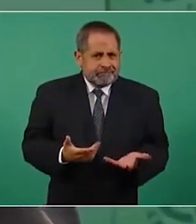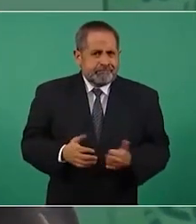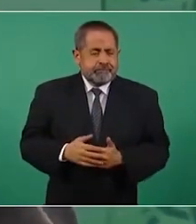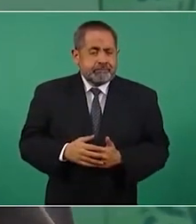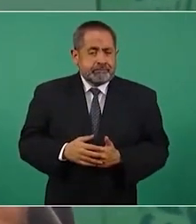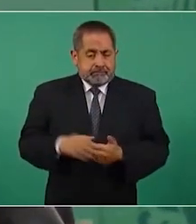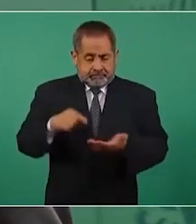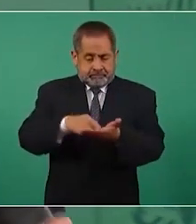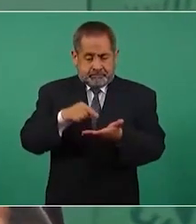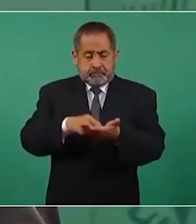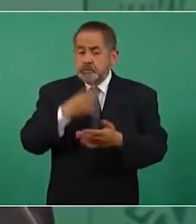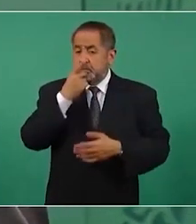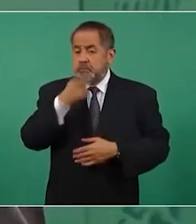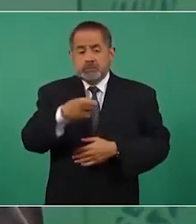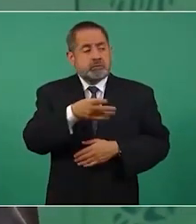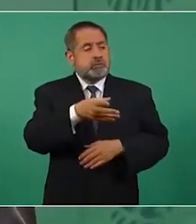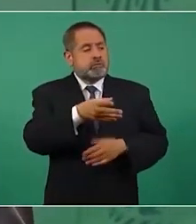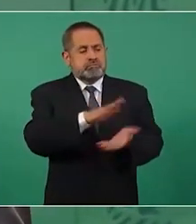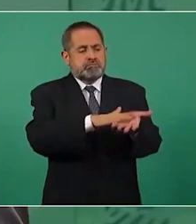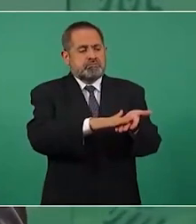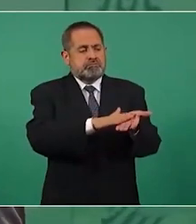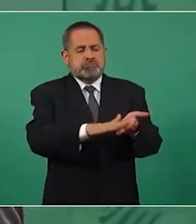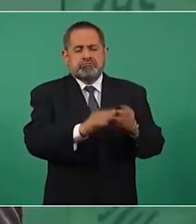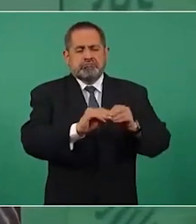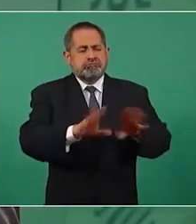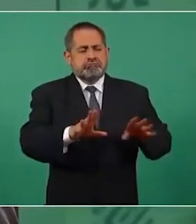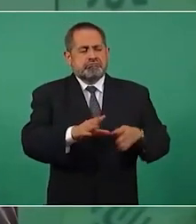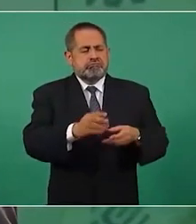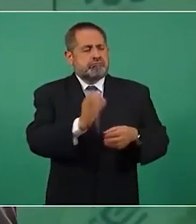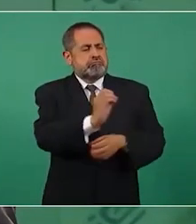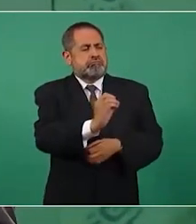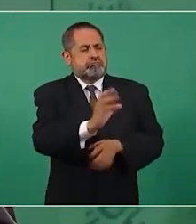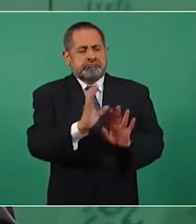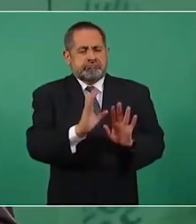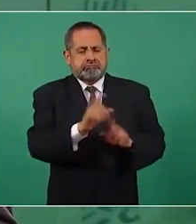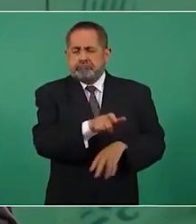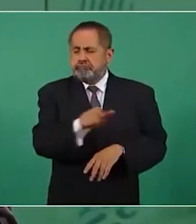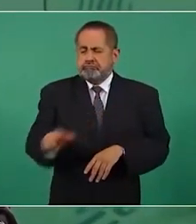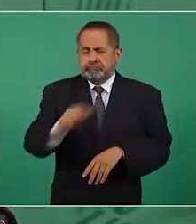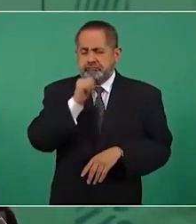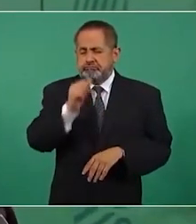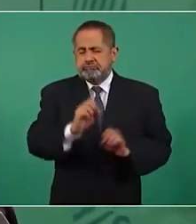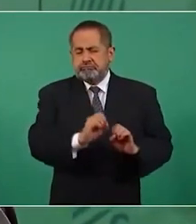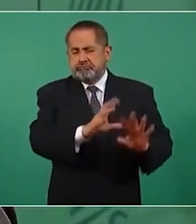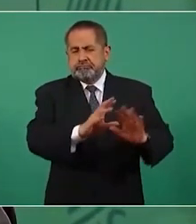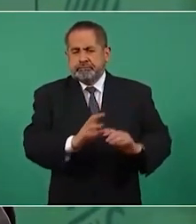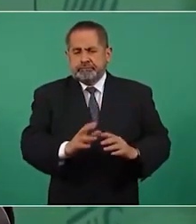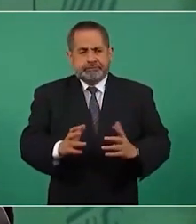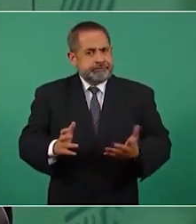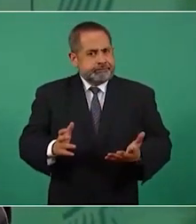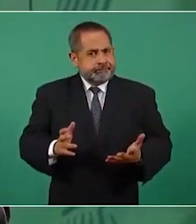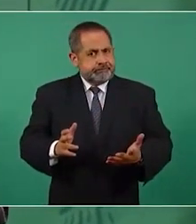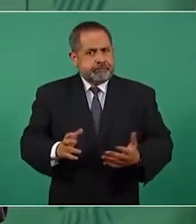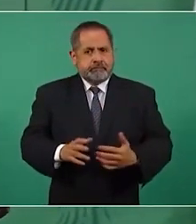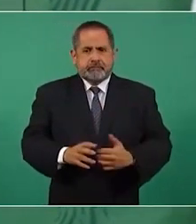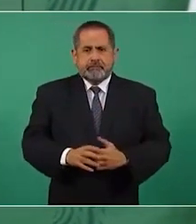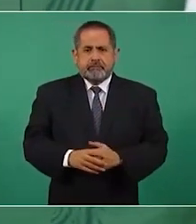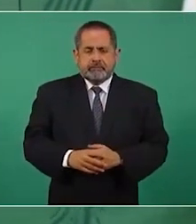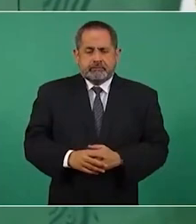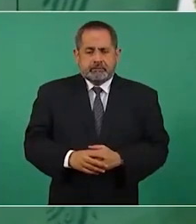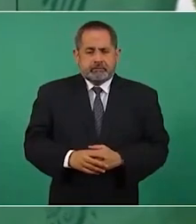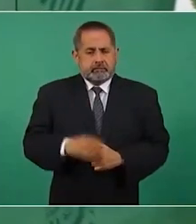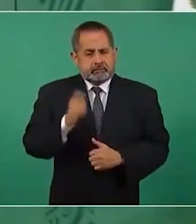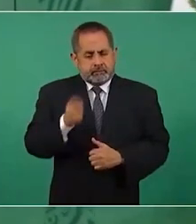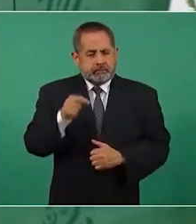Existía la condonación de impuestos y sobre